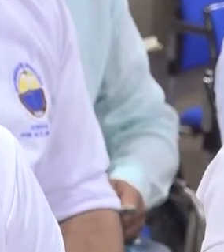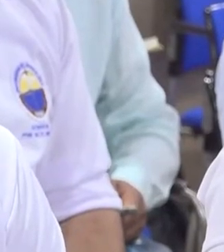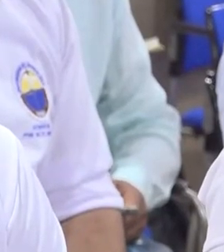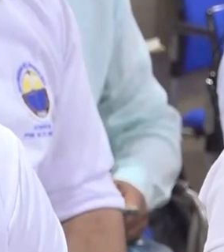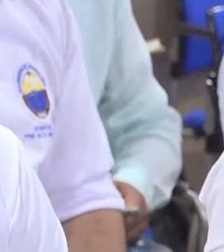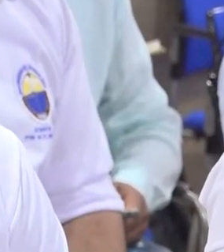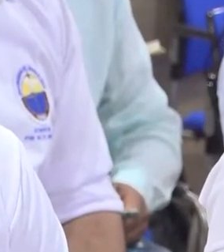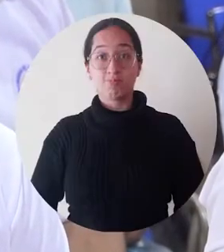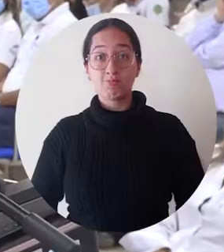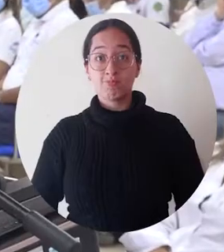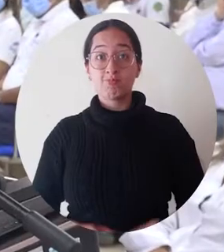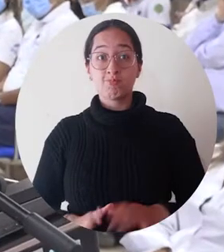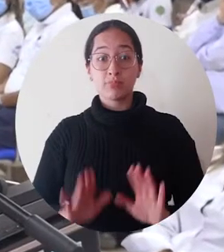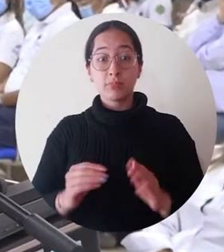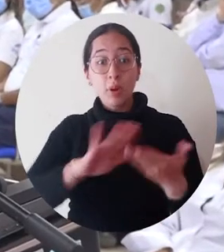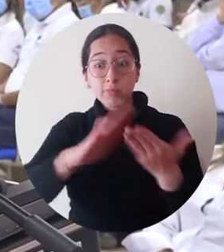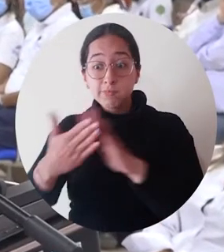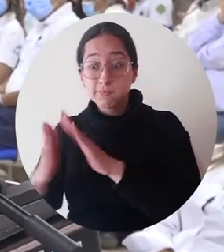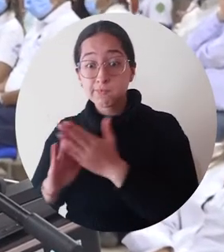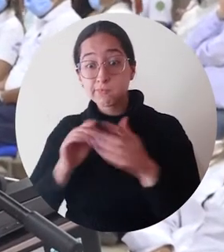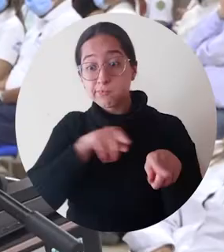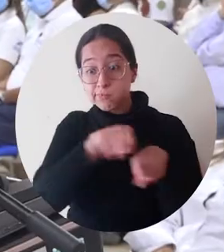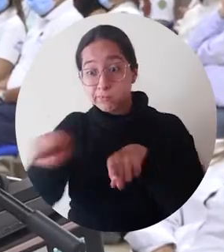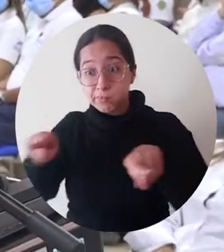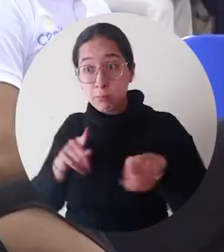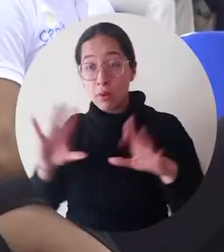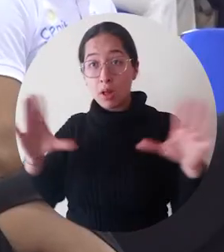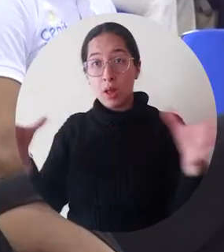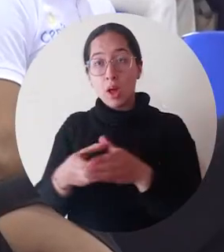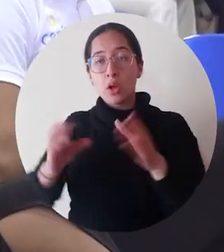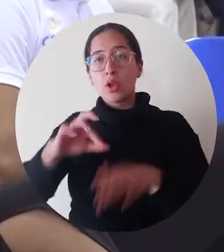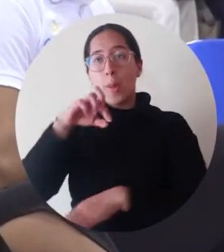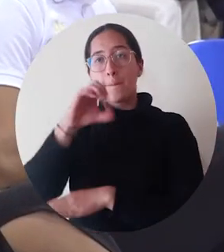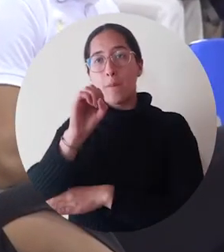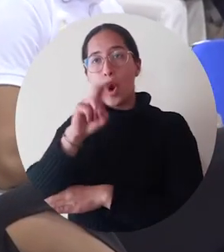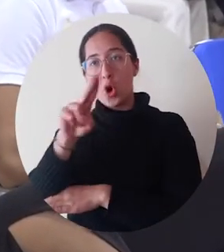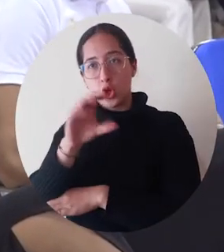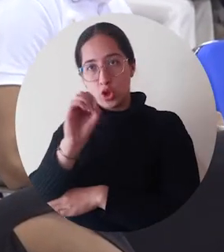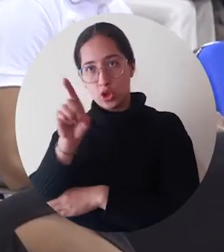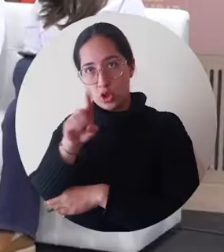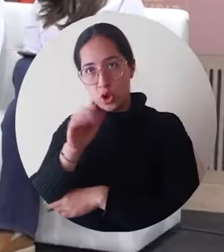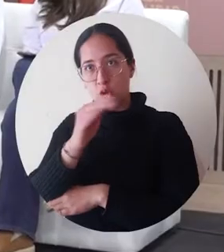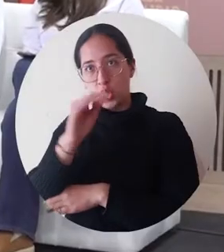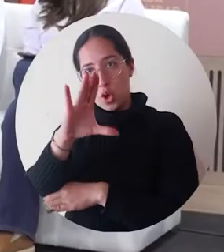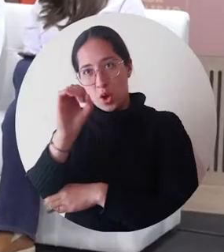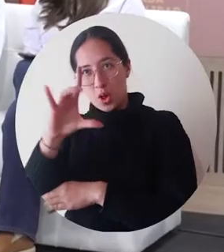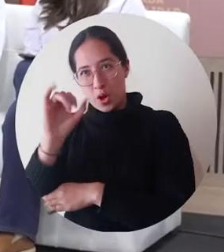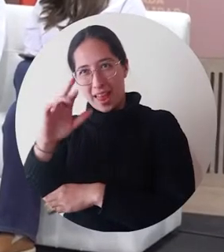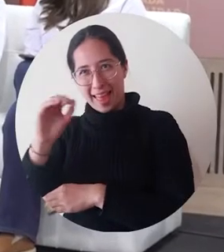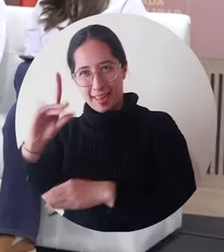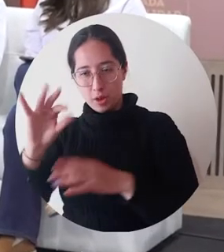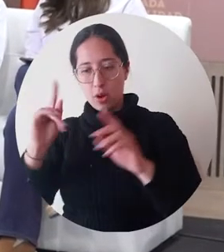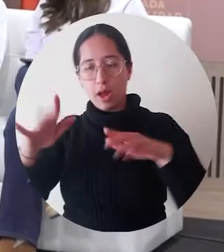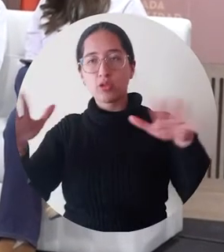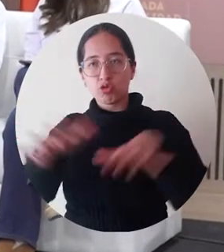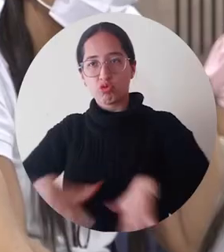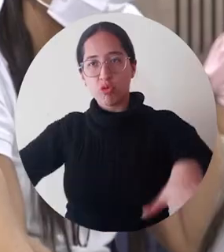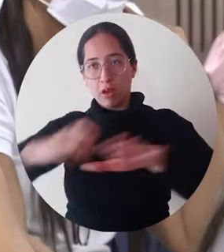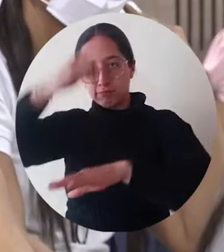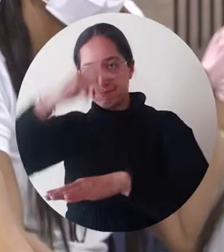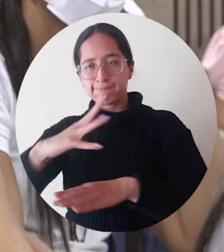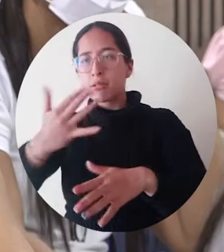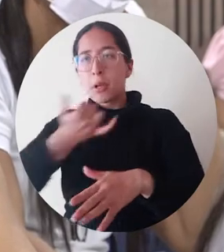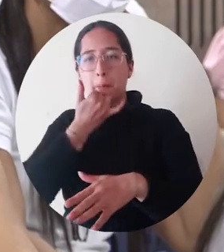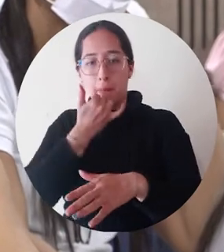Como un compromiso con las comunidades asentadas en el sector de pozos colorados en la ciudad de Santa Marta, la Universidad del Magdalena y la